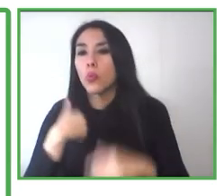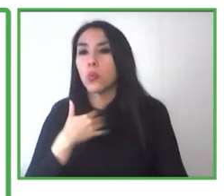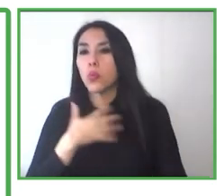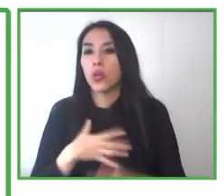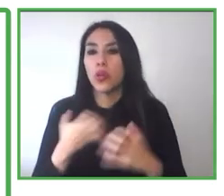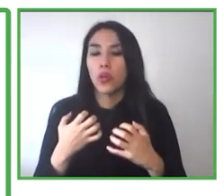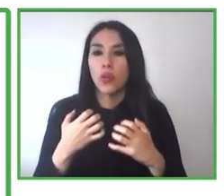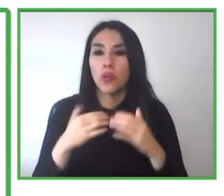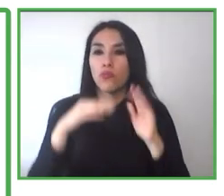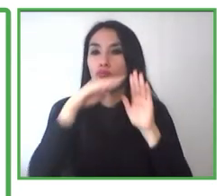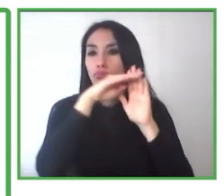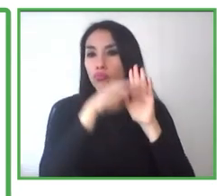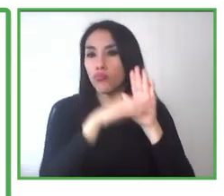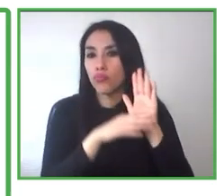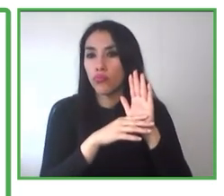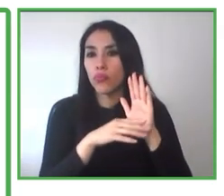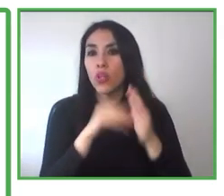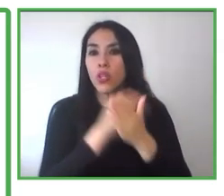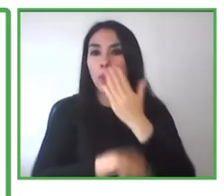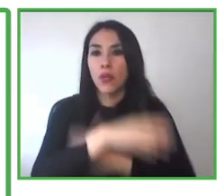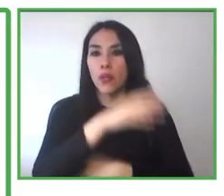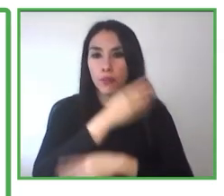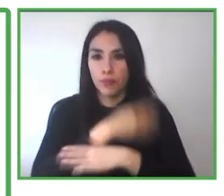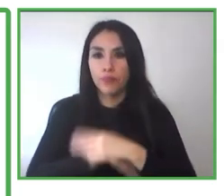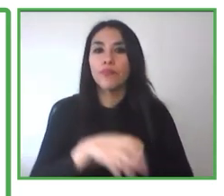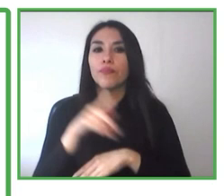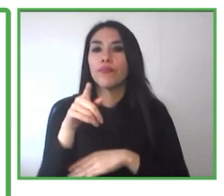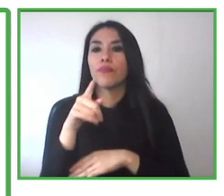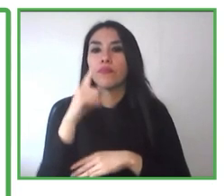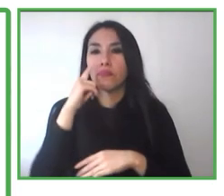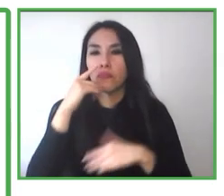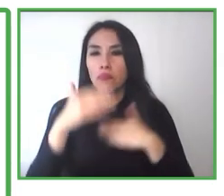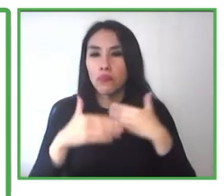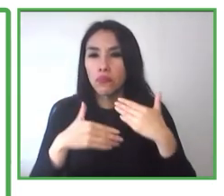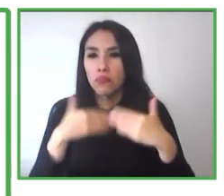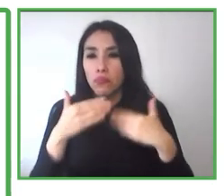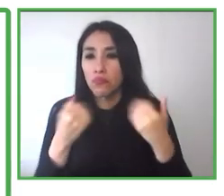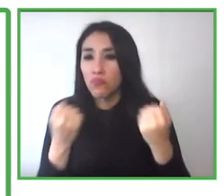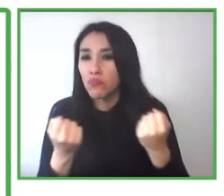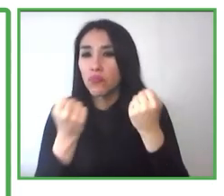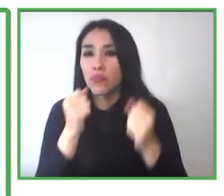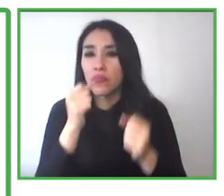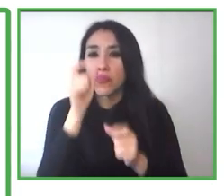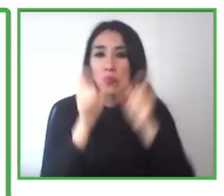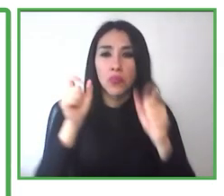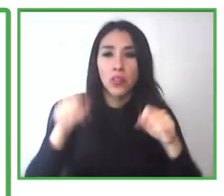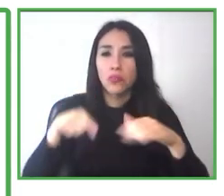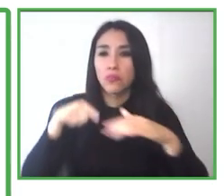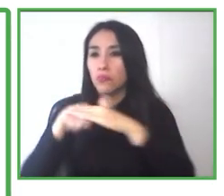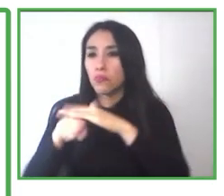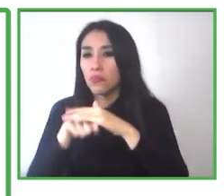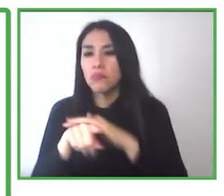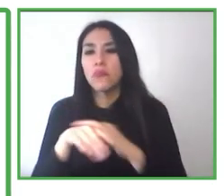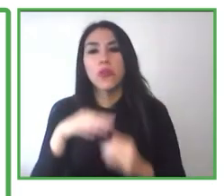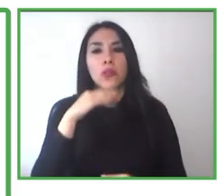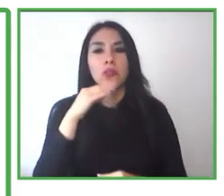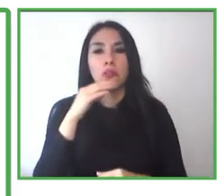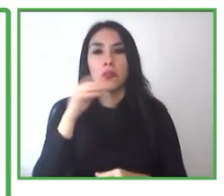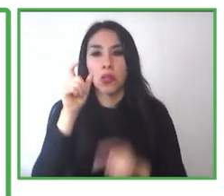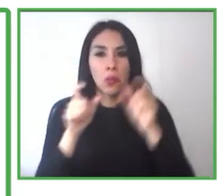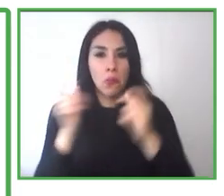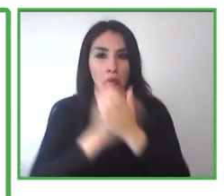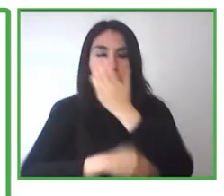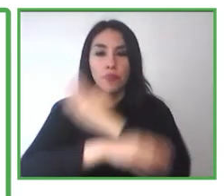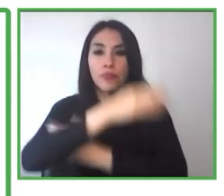habilitada para poder recibir personas en situación de discapacidad, cualquiera sea la discapacidad de estas personas, pero también hemos tratado